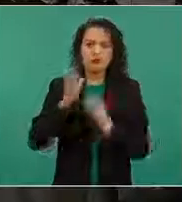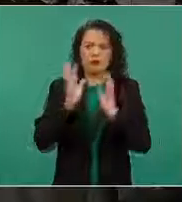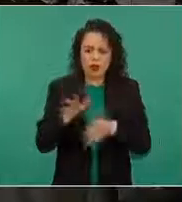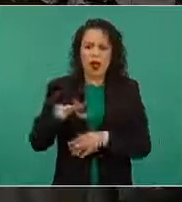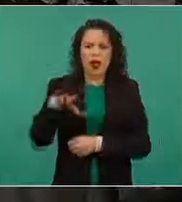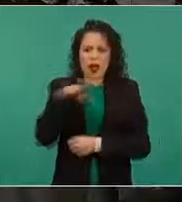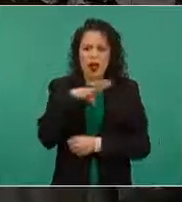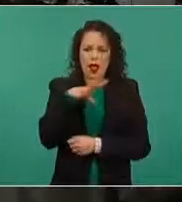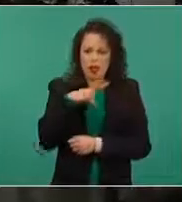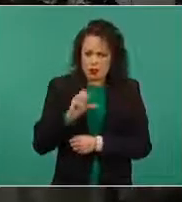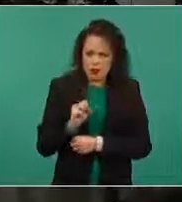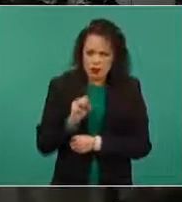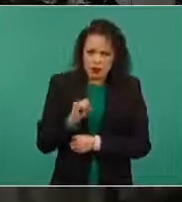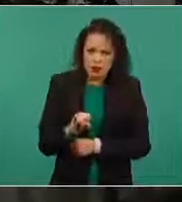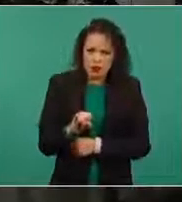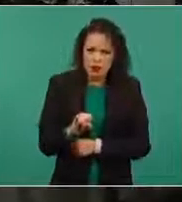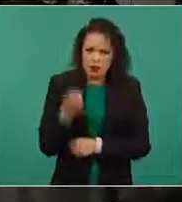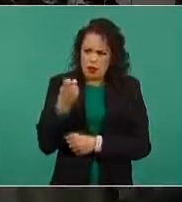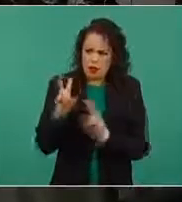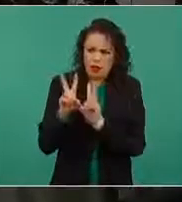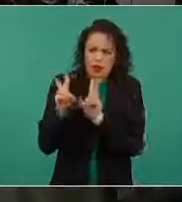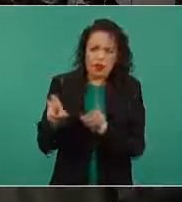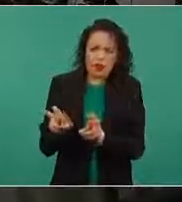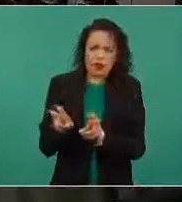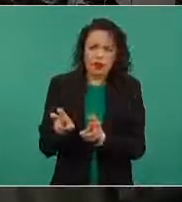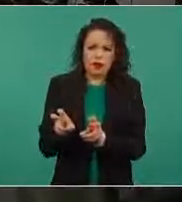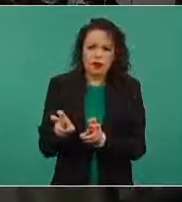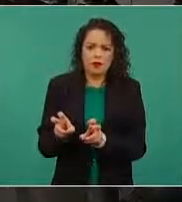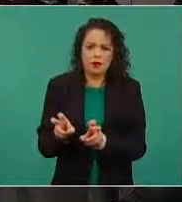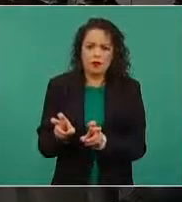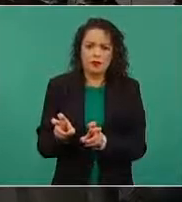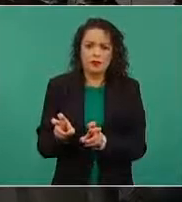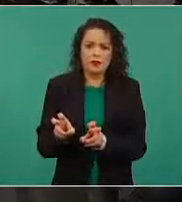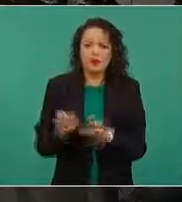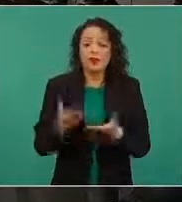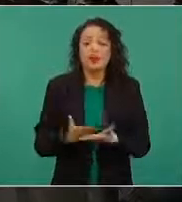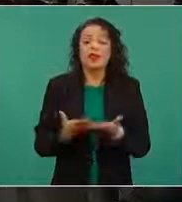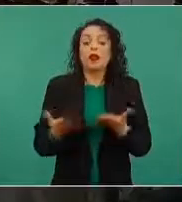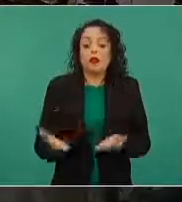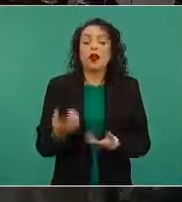Por eso se va a iniciar